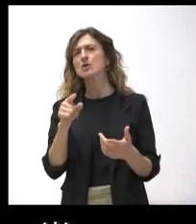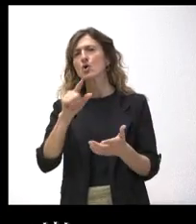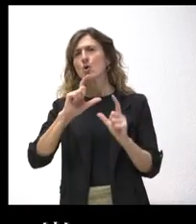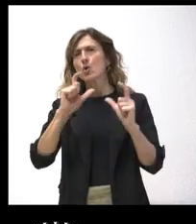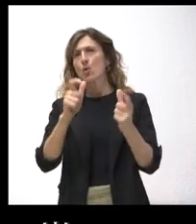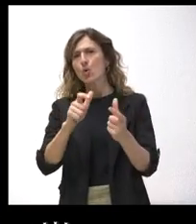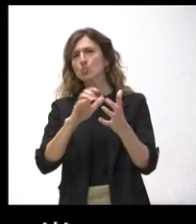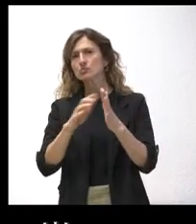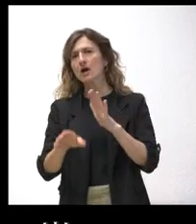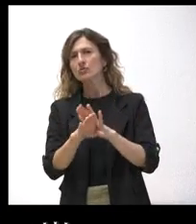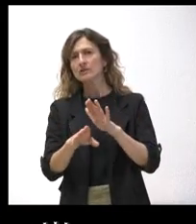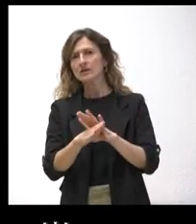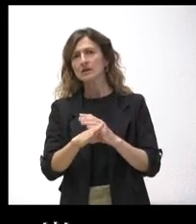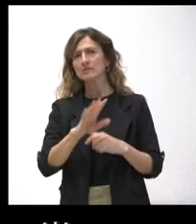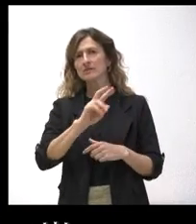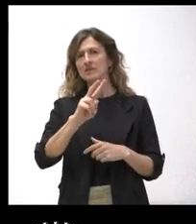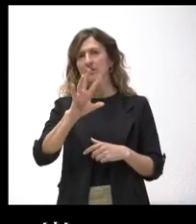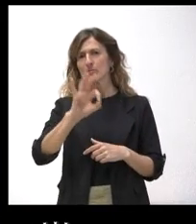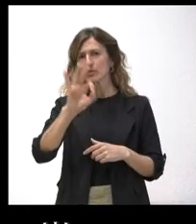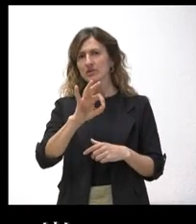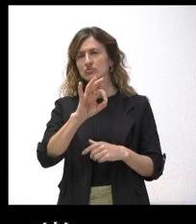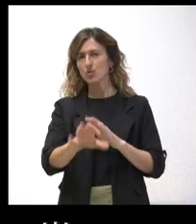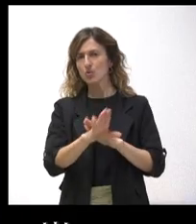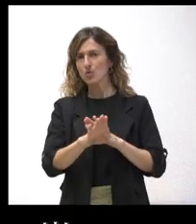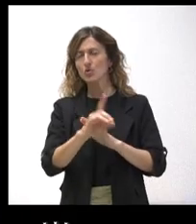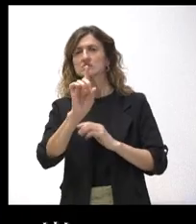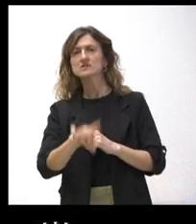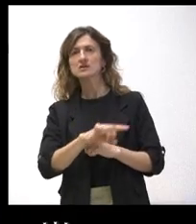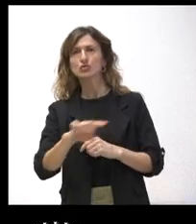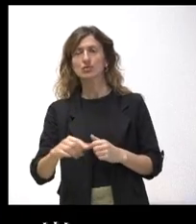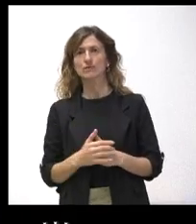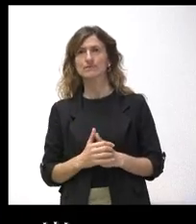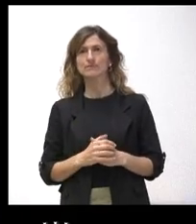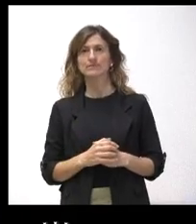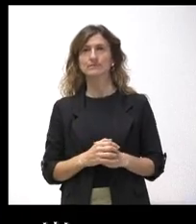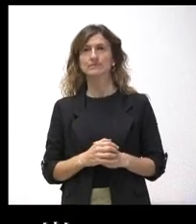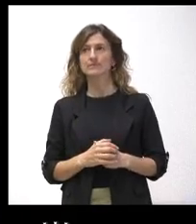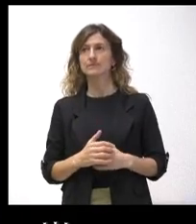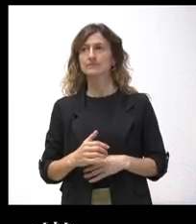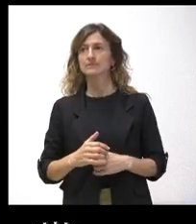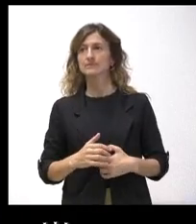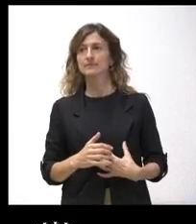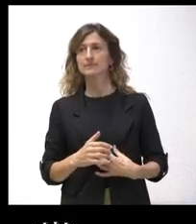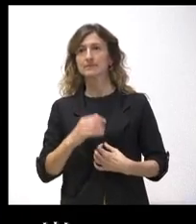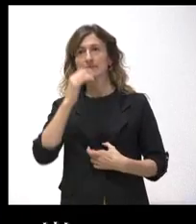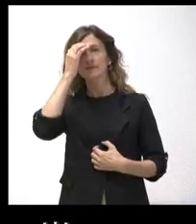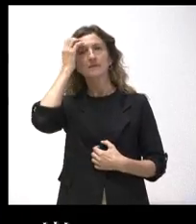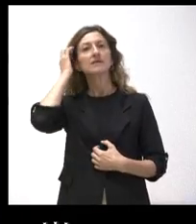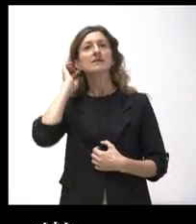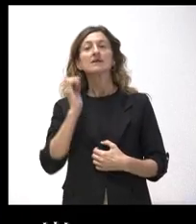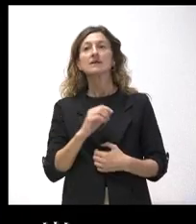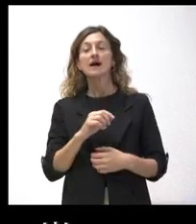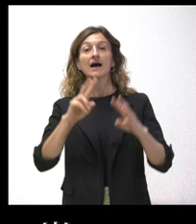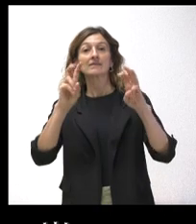25% o no lo podría mantener ella suave ese 25%? Ah, luego los